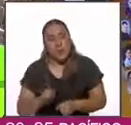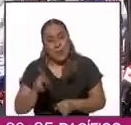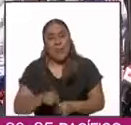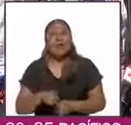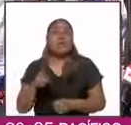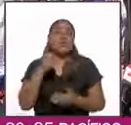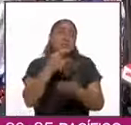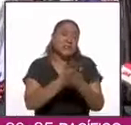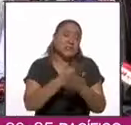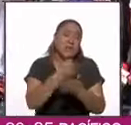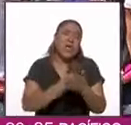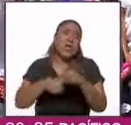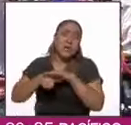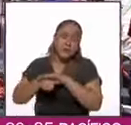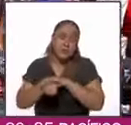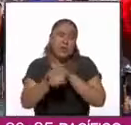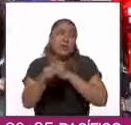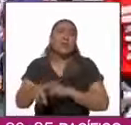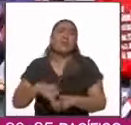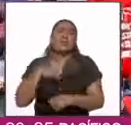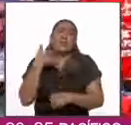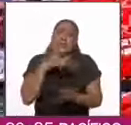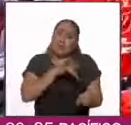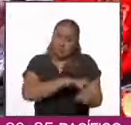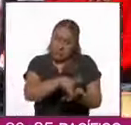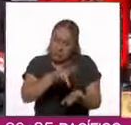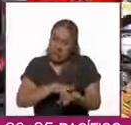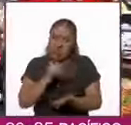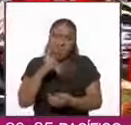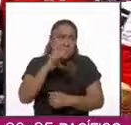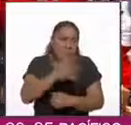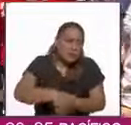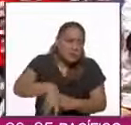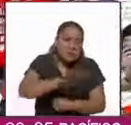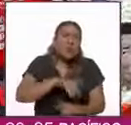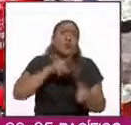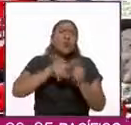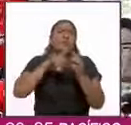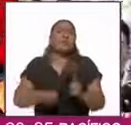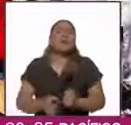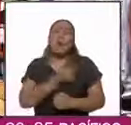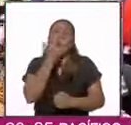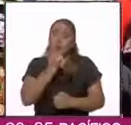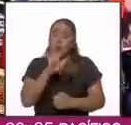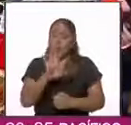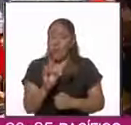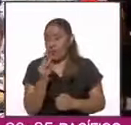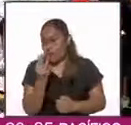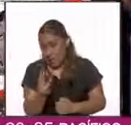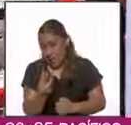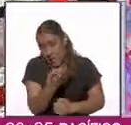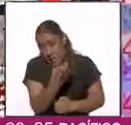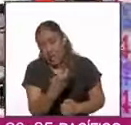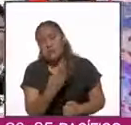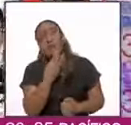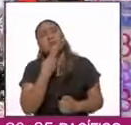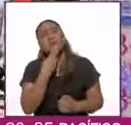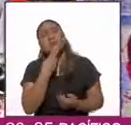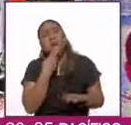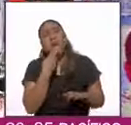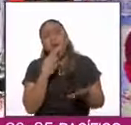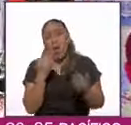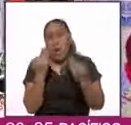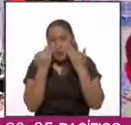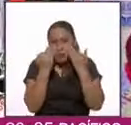Ayotzinapa, de quienes se solidarizan con la búsqueda de los 43 estudiantes, ha servido para ser